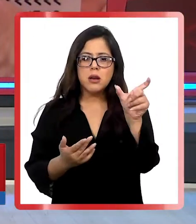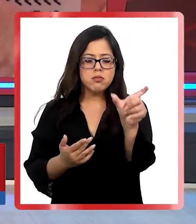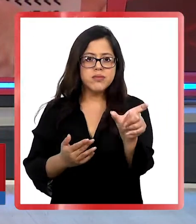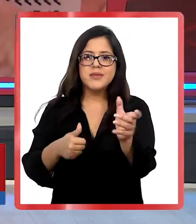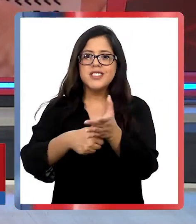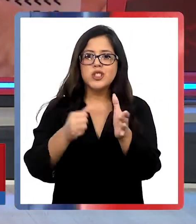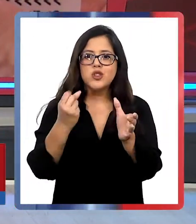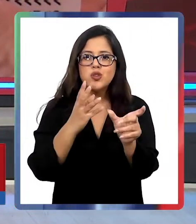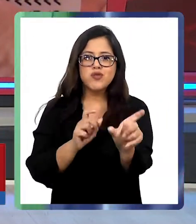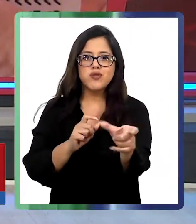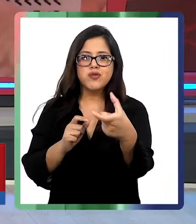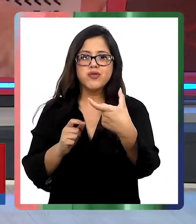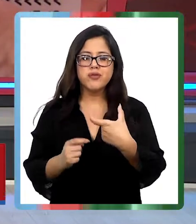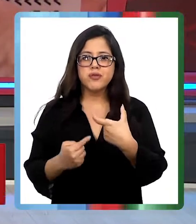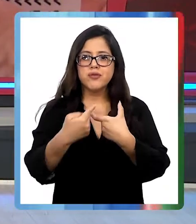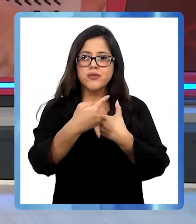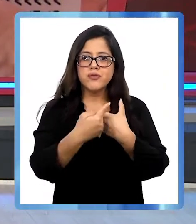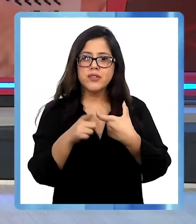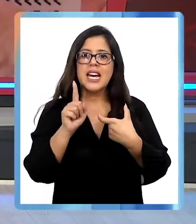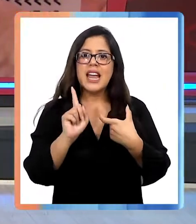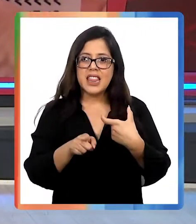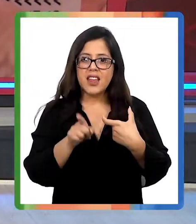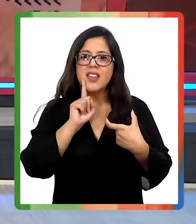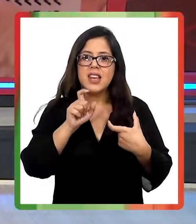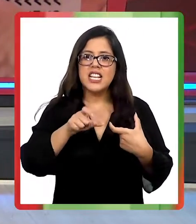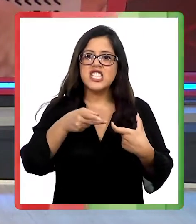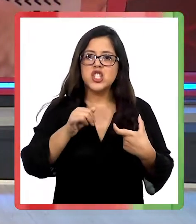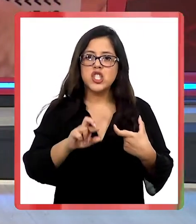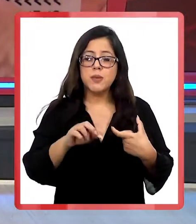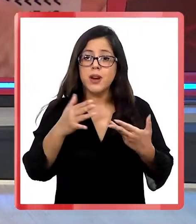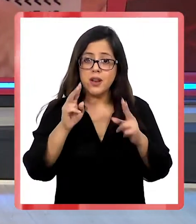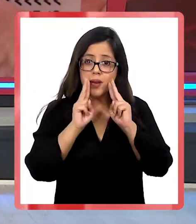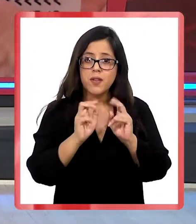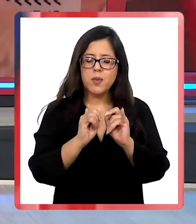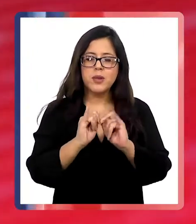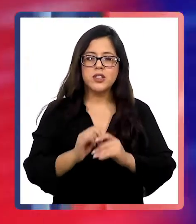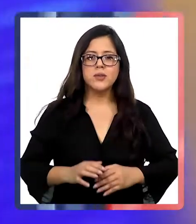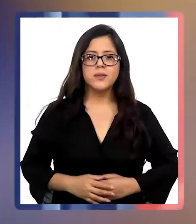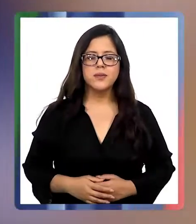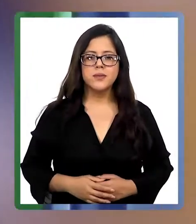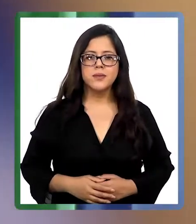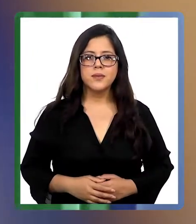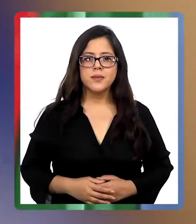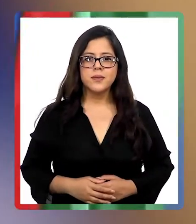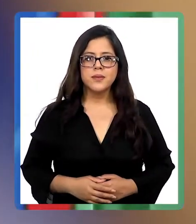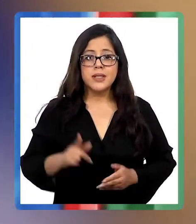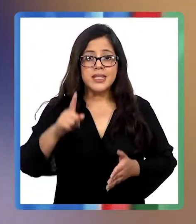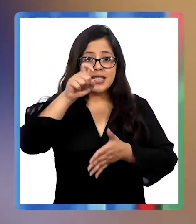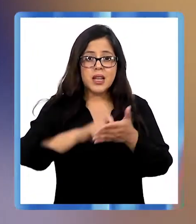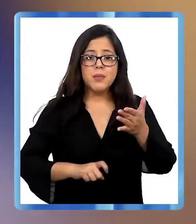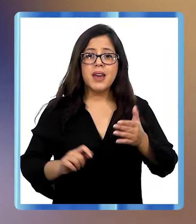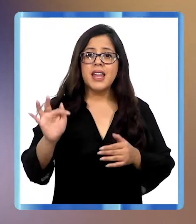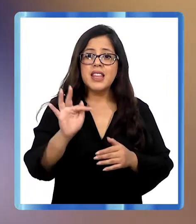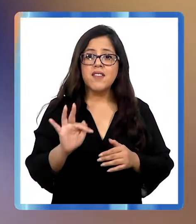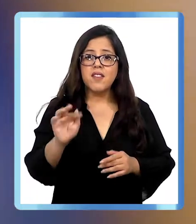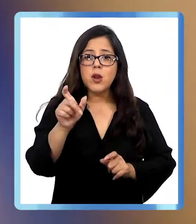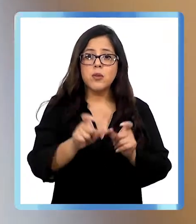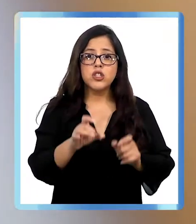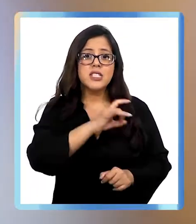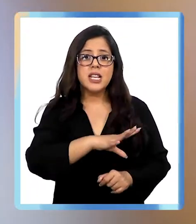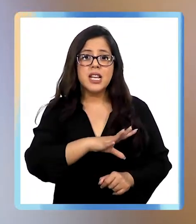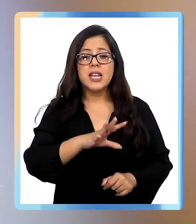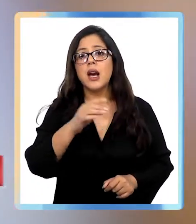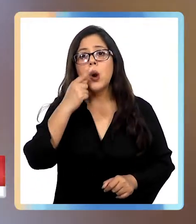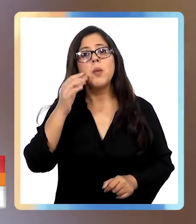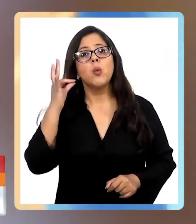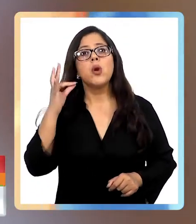¿Cómo? El único requisito es que el carné tenga chip. Contivisión nos explica. Desde este mes de febrero, los chilenos y